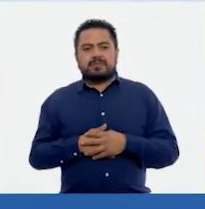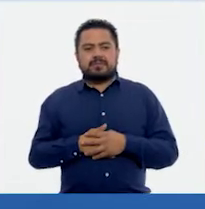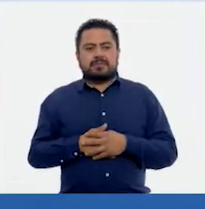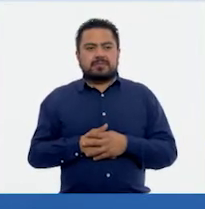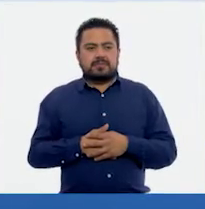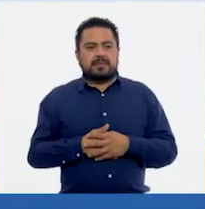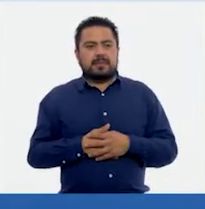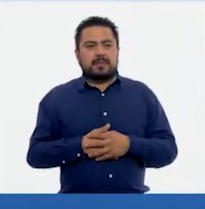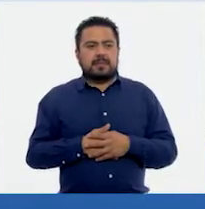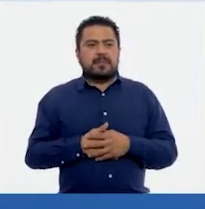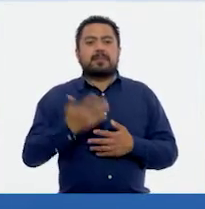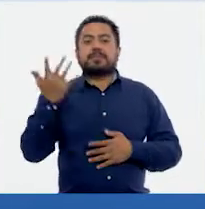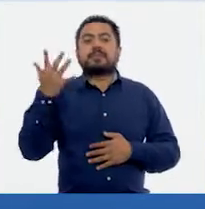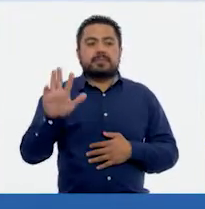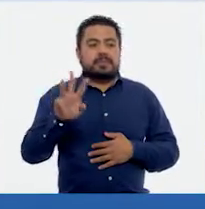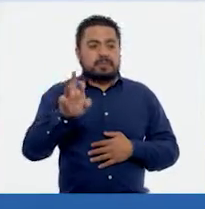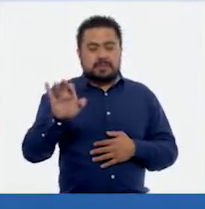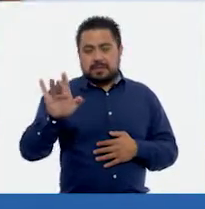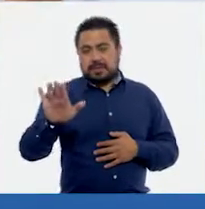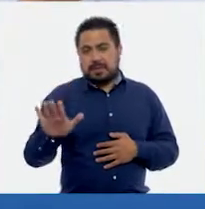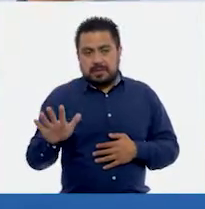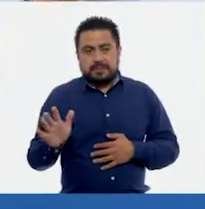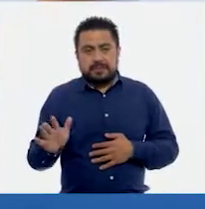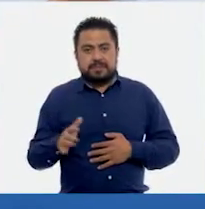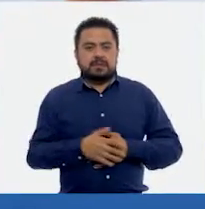El 10 es 350.